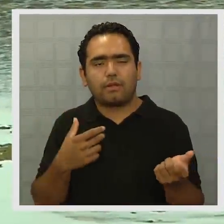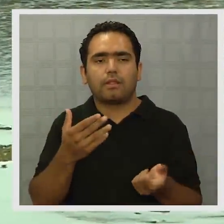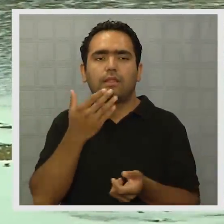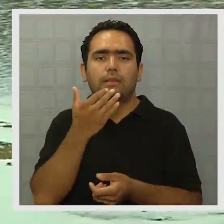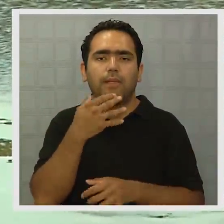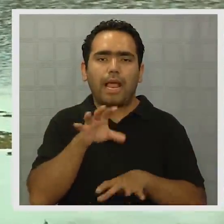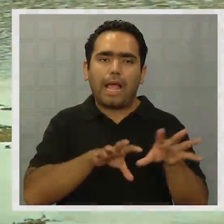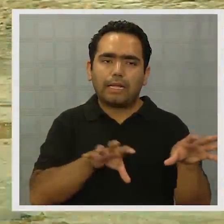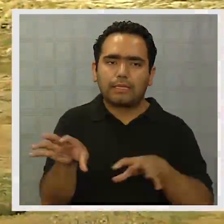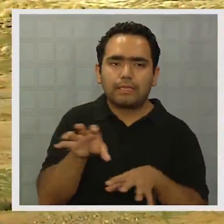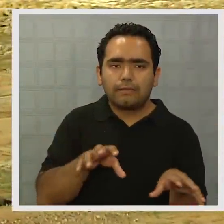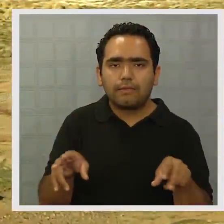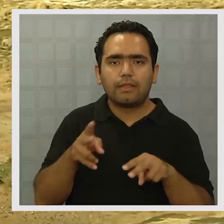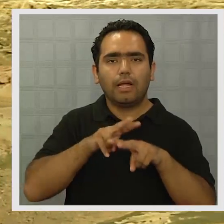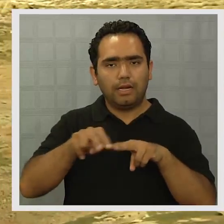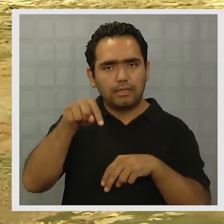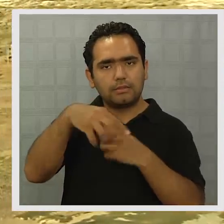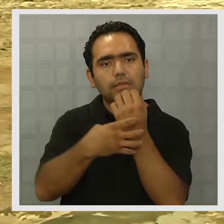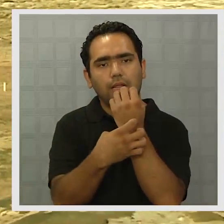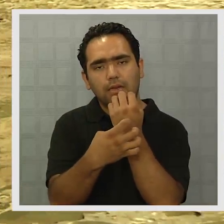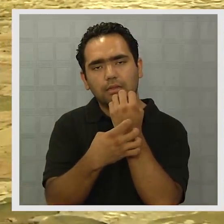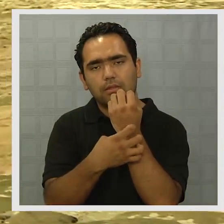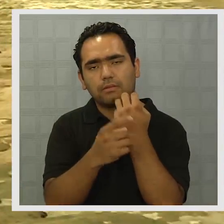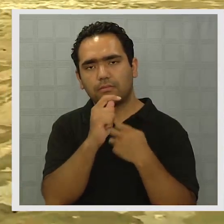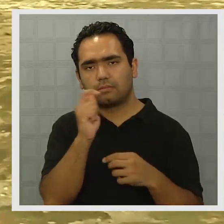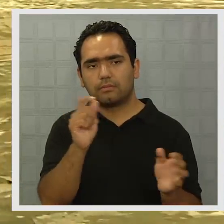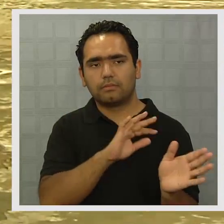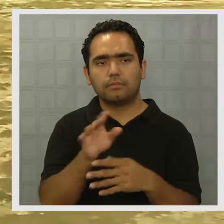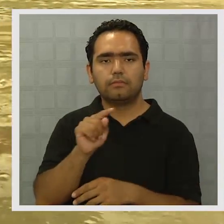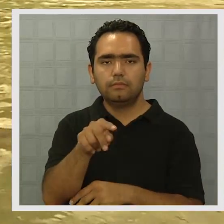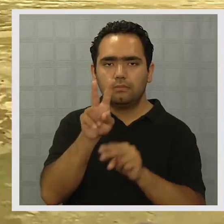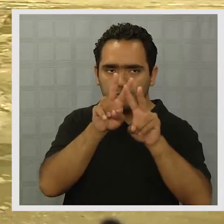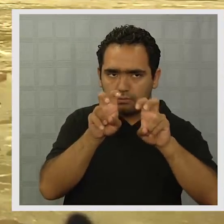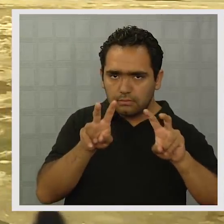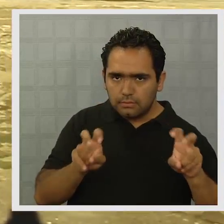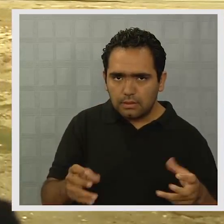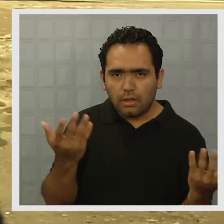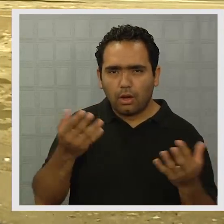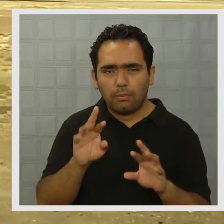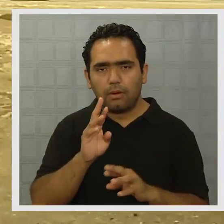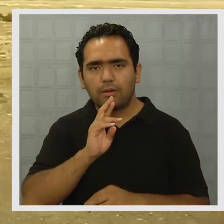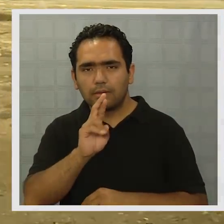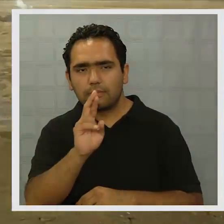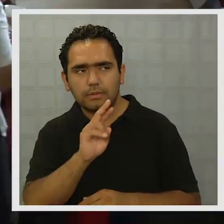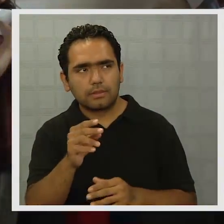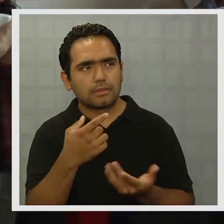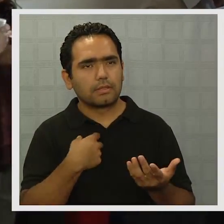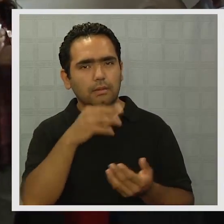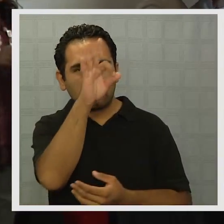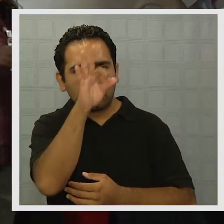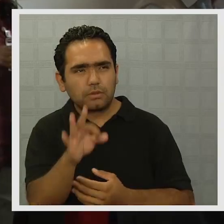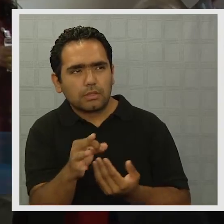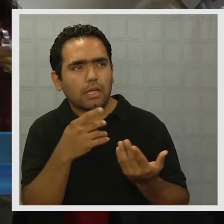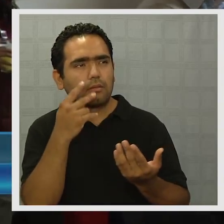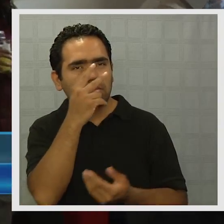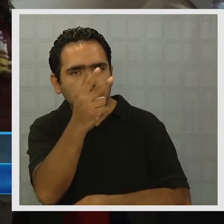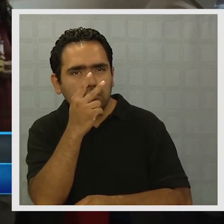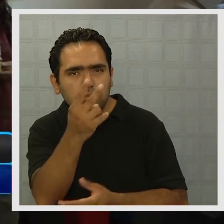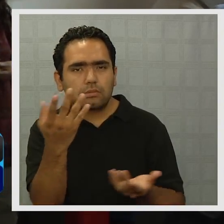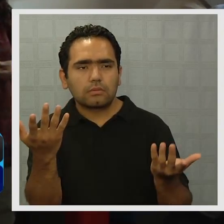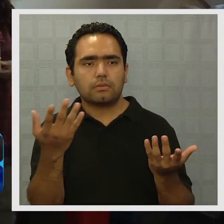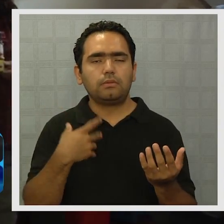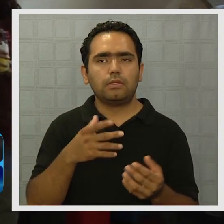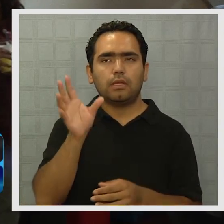de las personas y de las actividades que se localizan en esta región. Viendo los resultados de uno de los investigadores respecto al comportamiento de